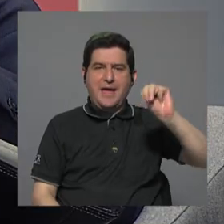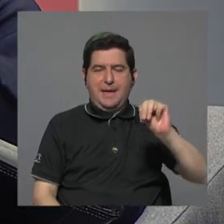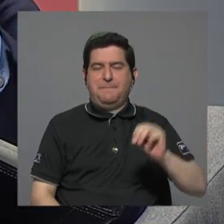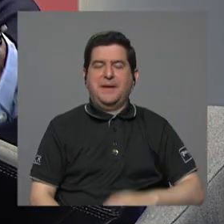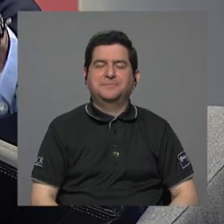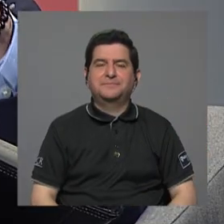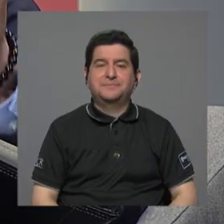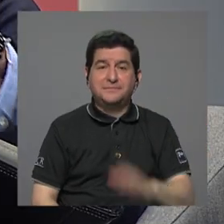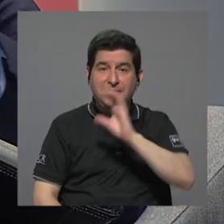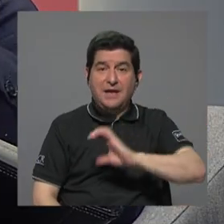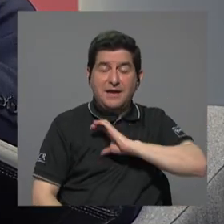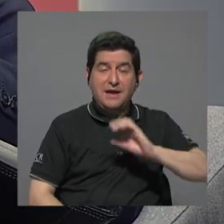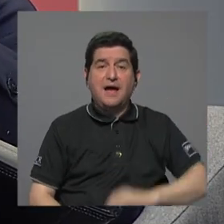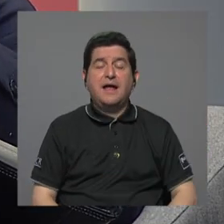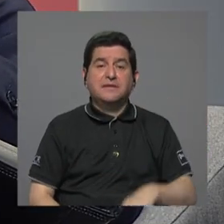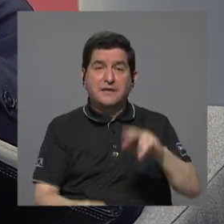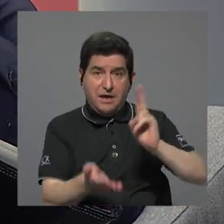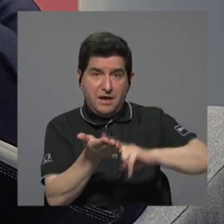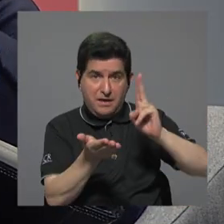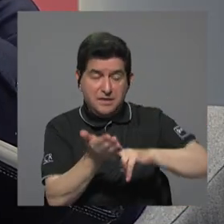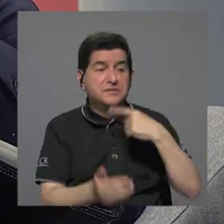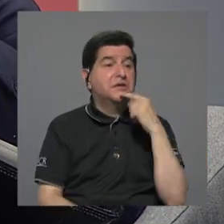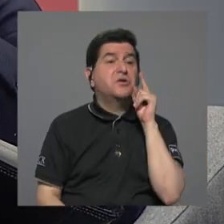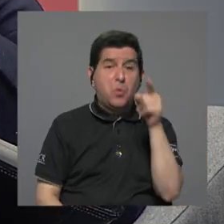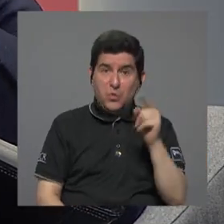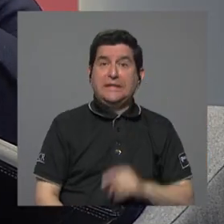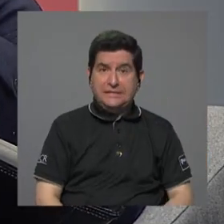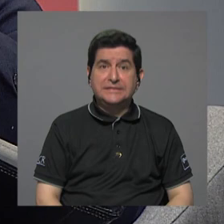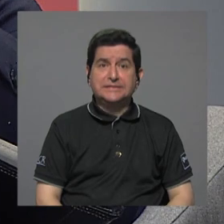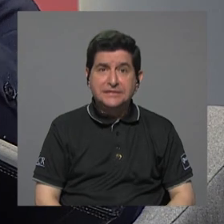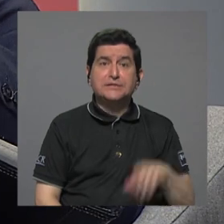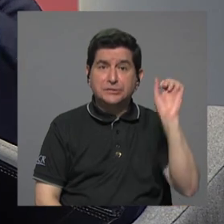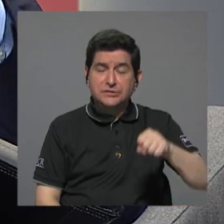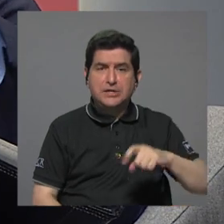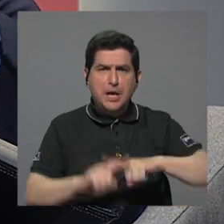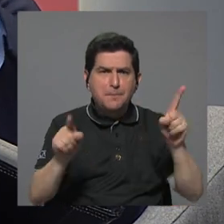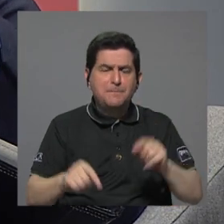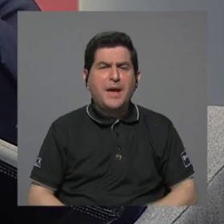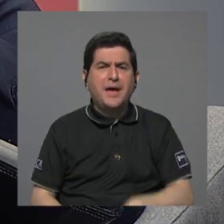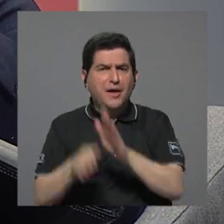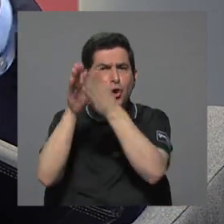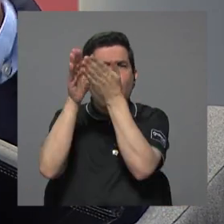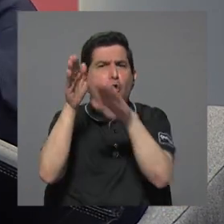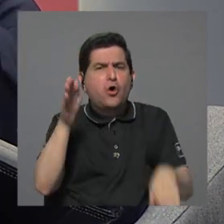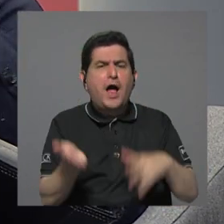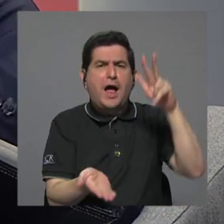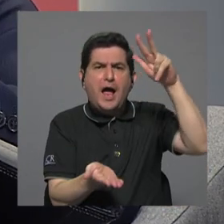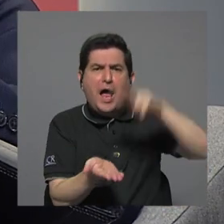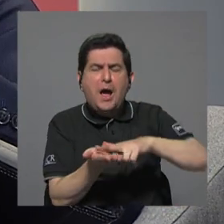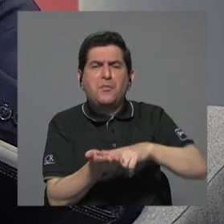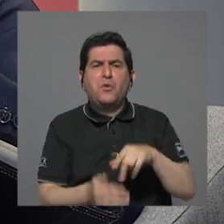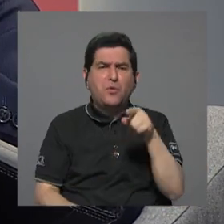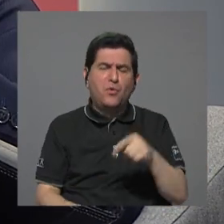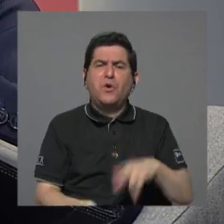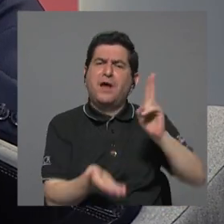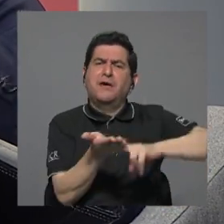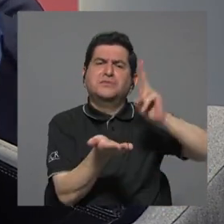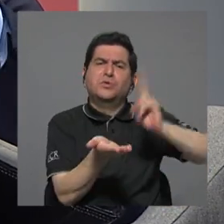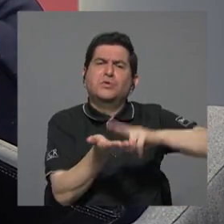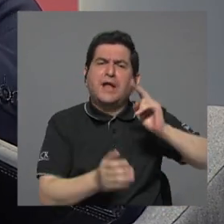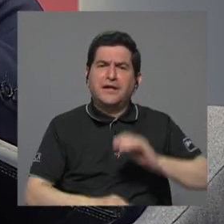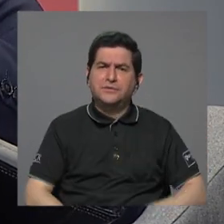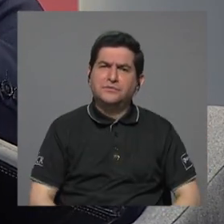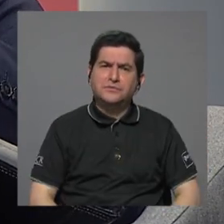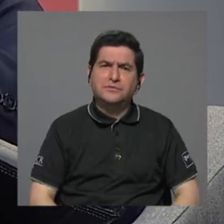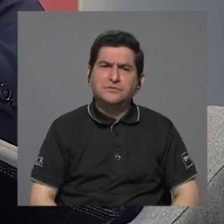las características del contrato que habla don Eduardo son como él las indica pero don Eduardo la Contraloría General de la República aprobó el contrato de APM Terminals entonces